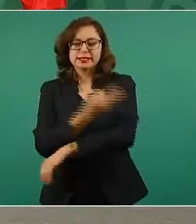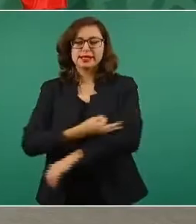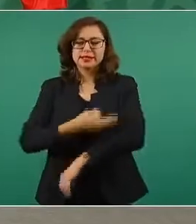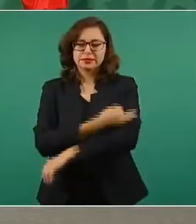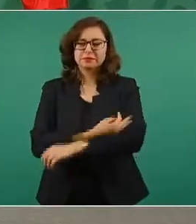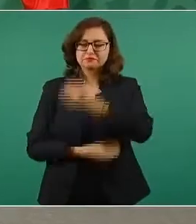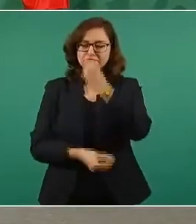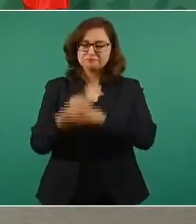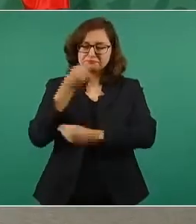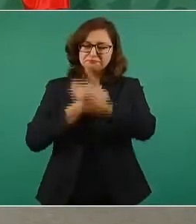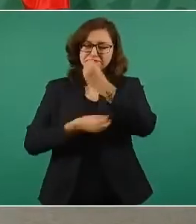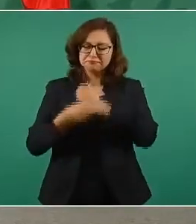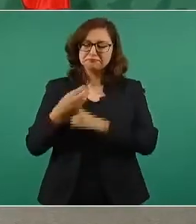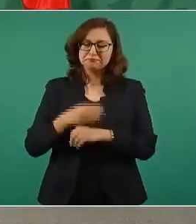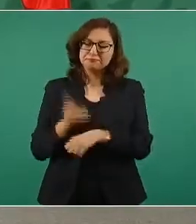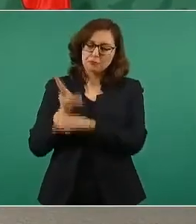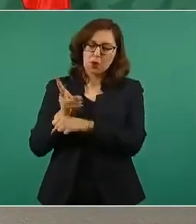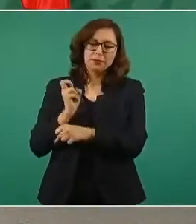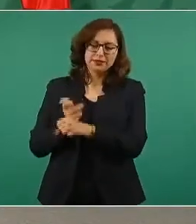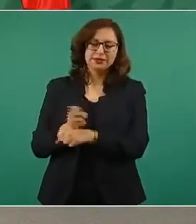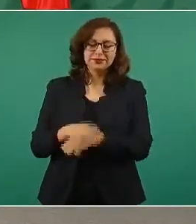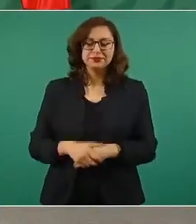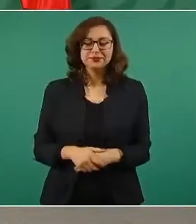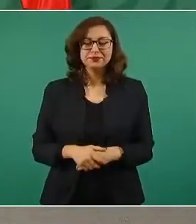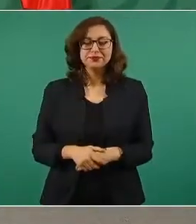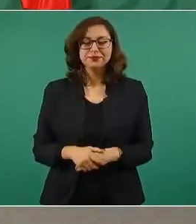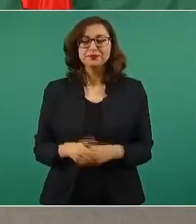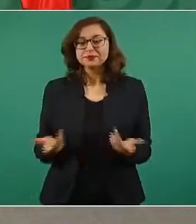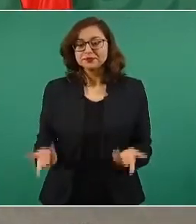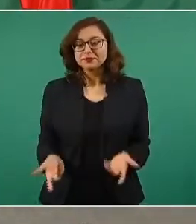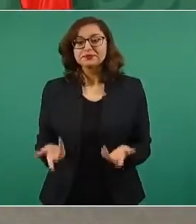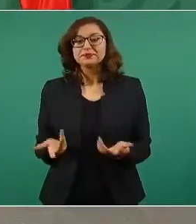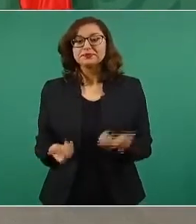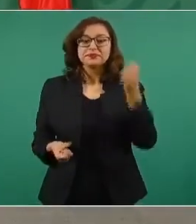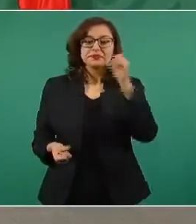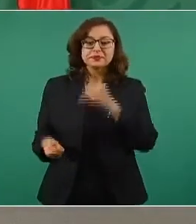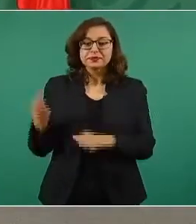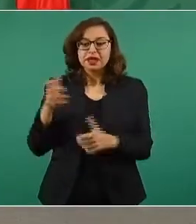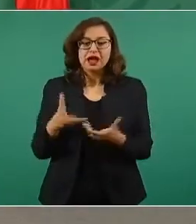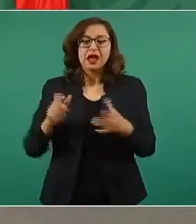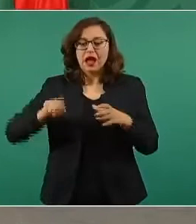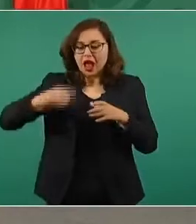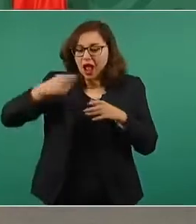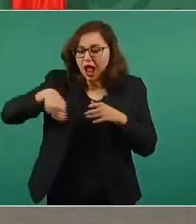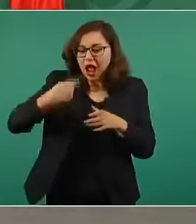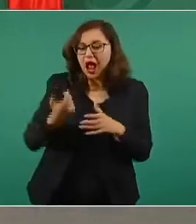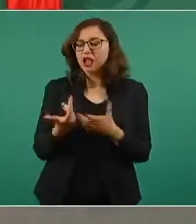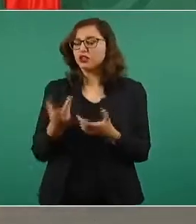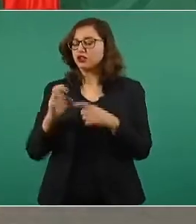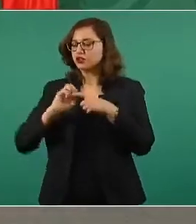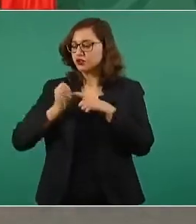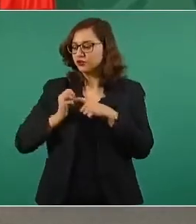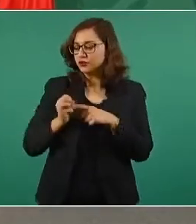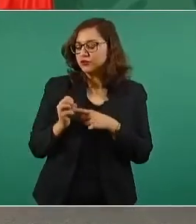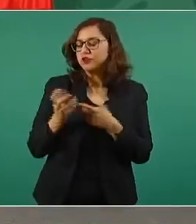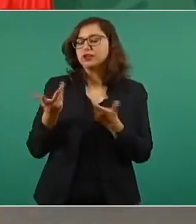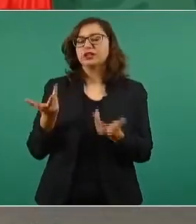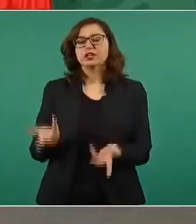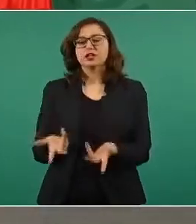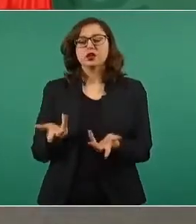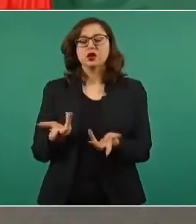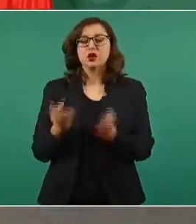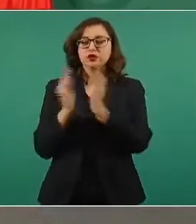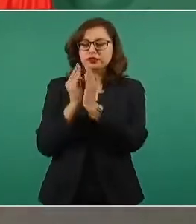comida. Este... un puchero, un frijol con puerco, unos tamalitos de chipilín, unas